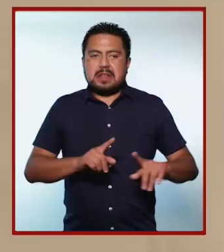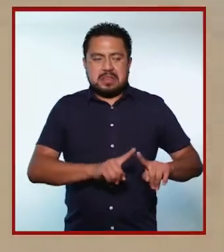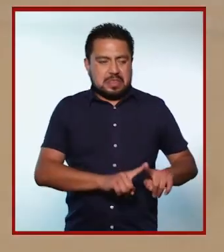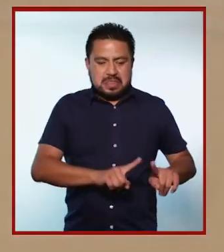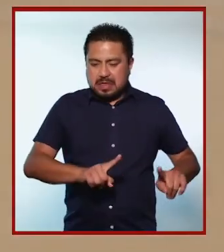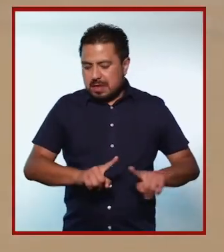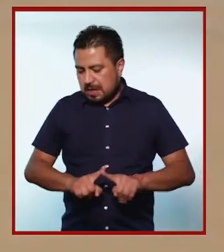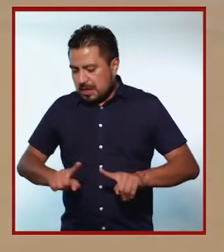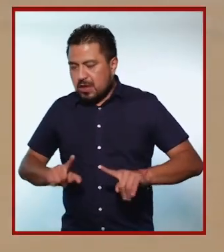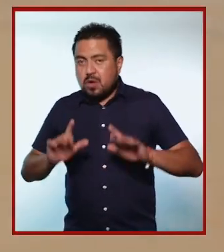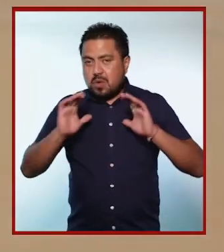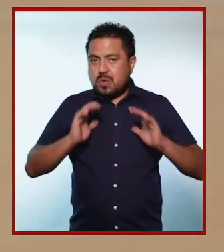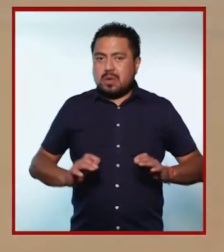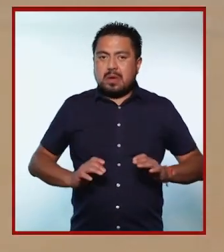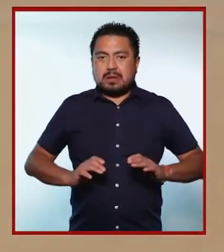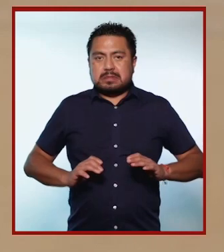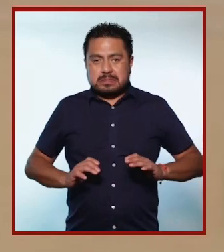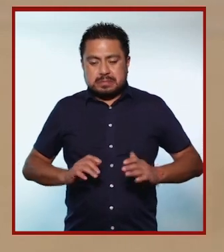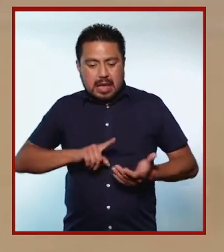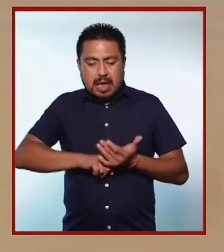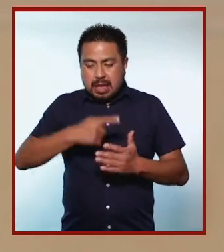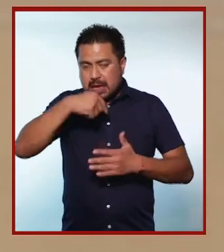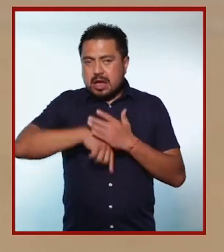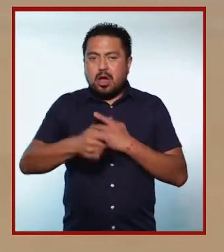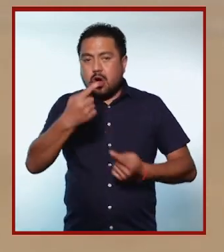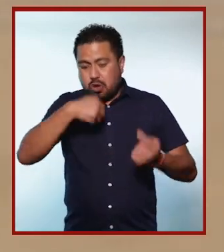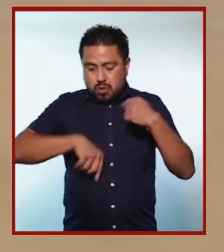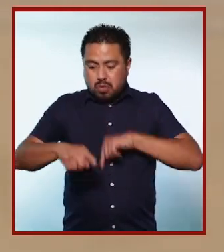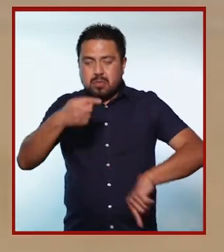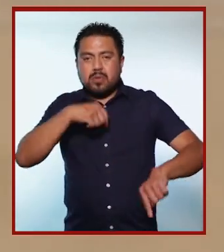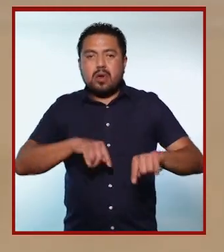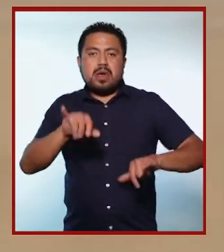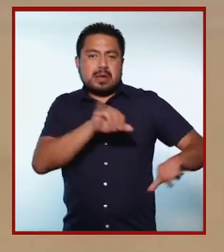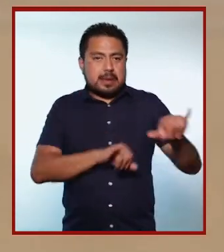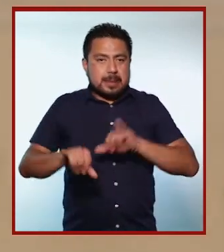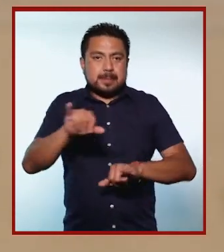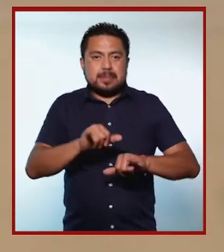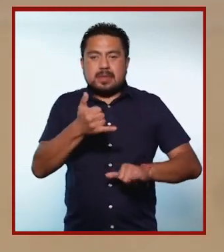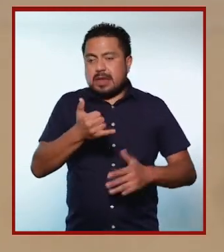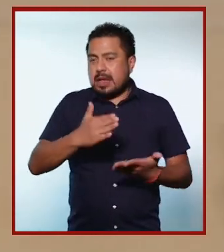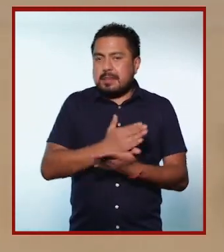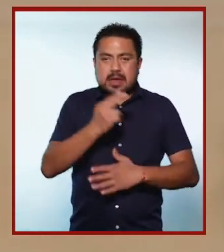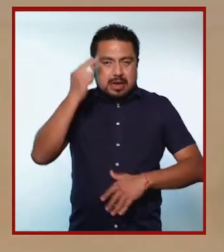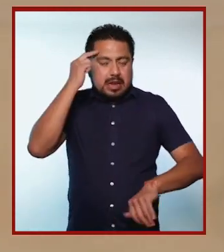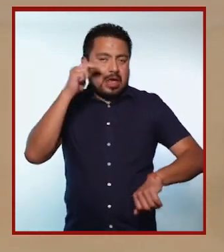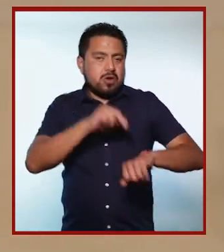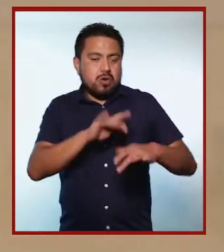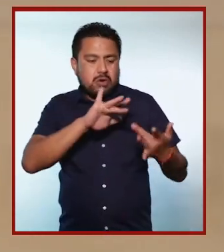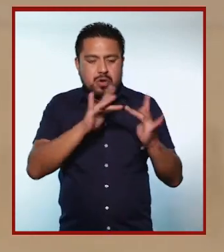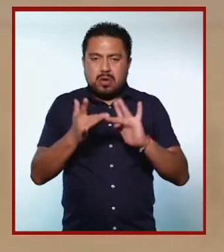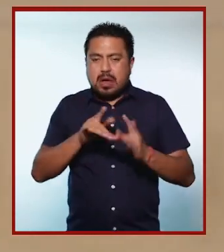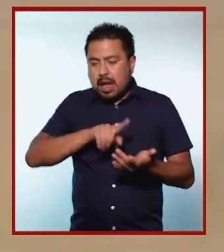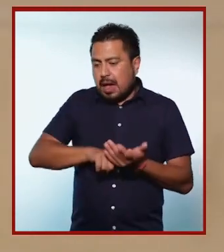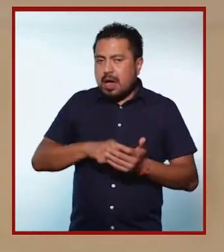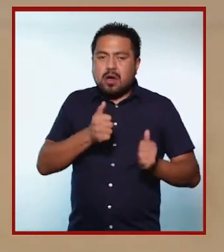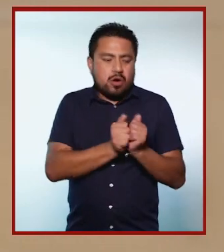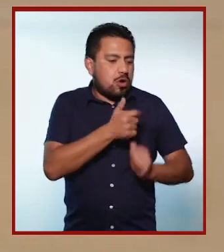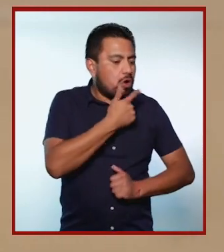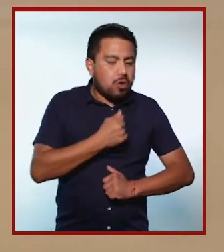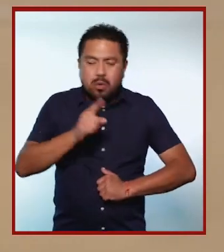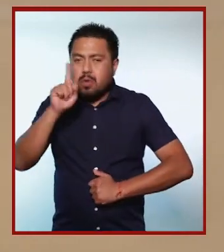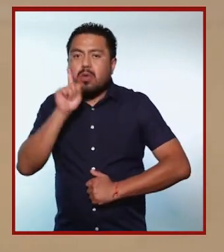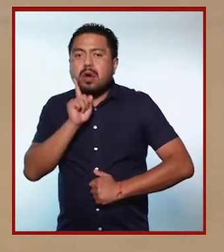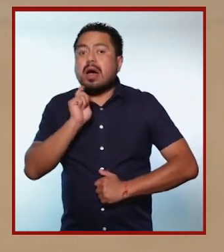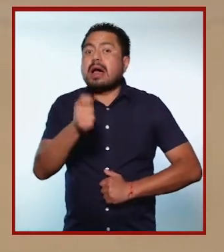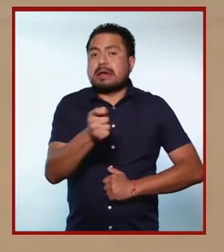Las diferencias físicas, anatómicas, hormonales, químicas y neurobiológicas que existen